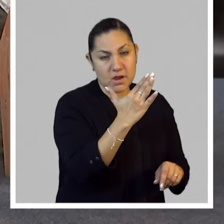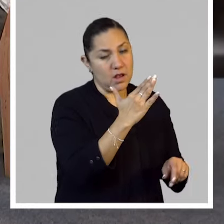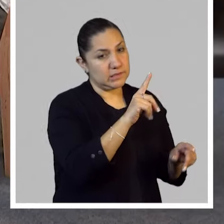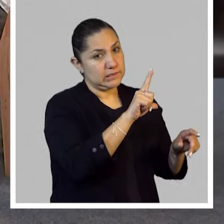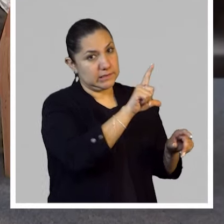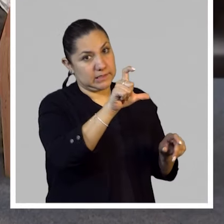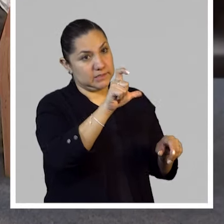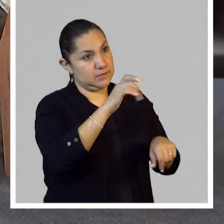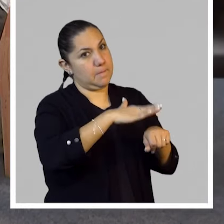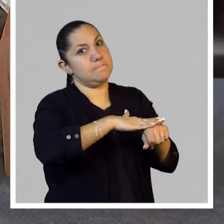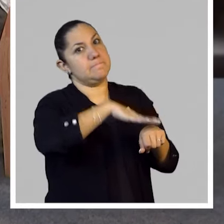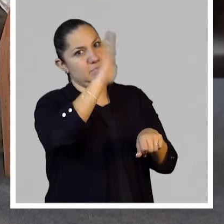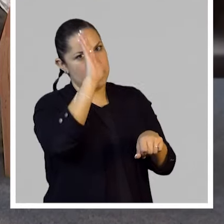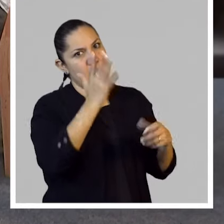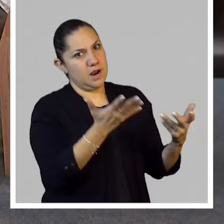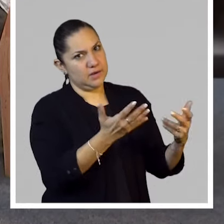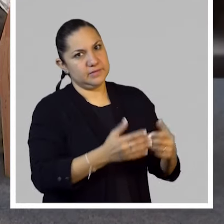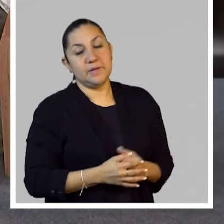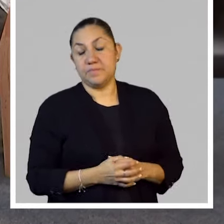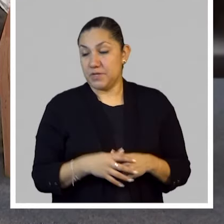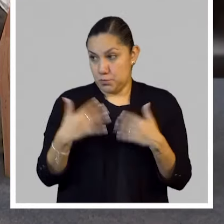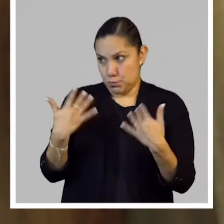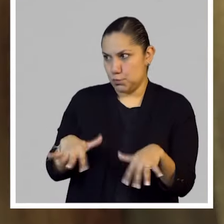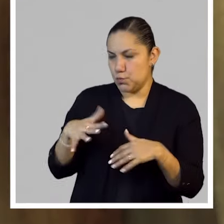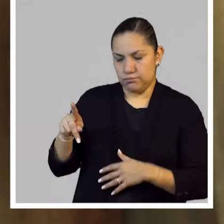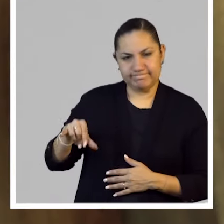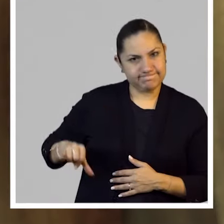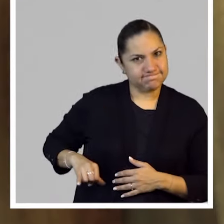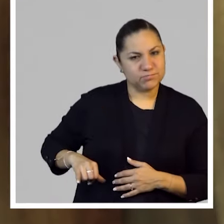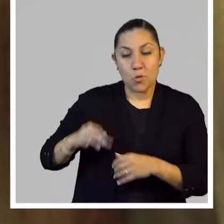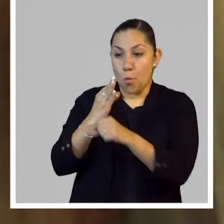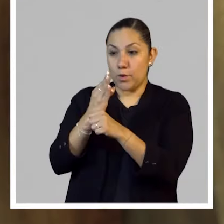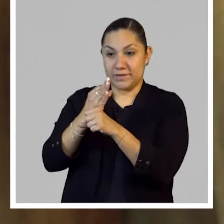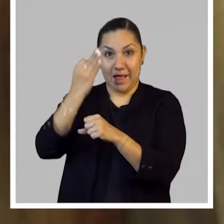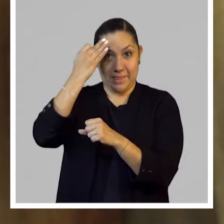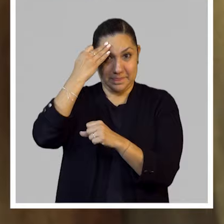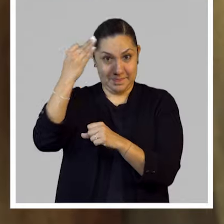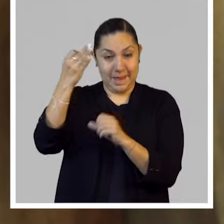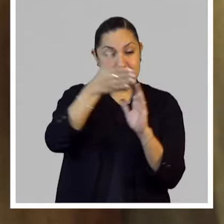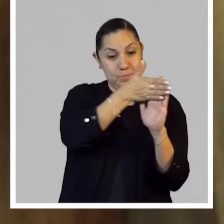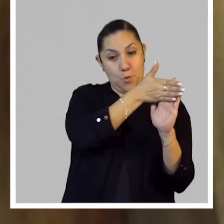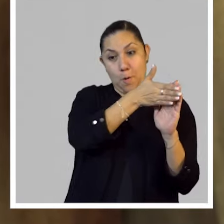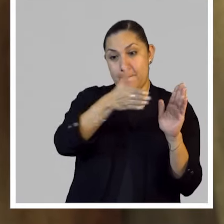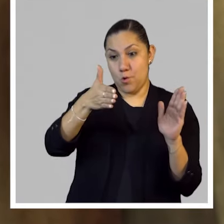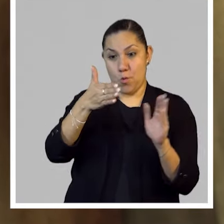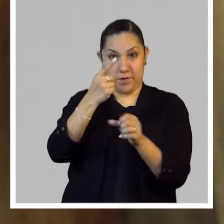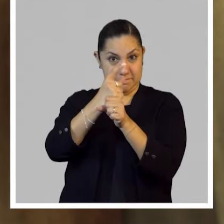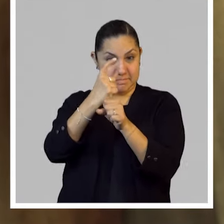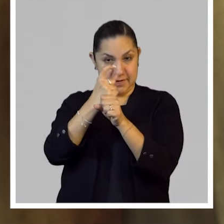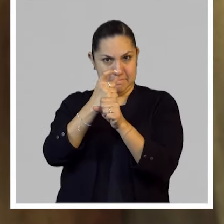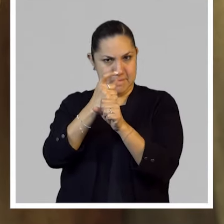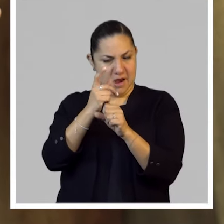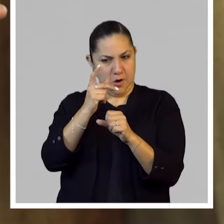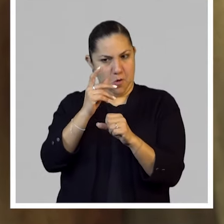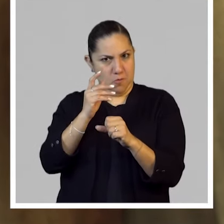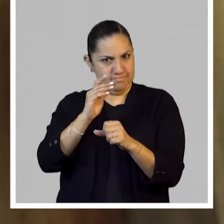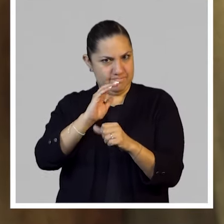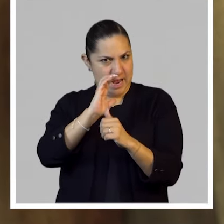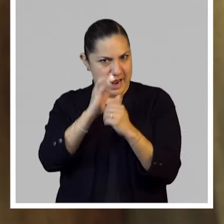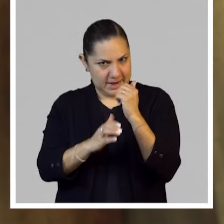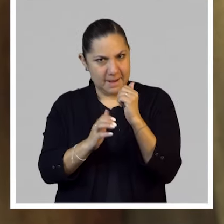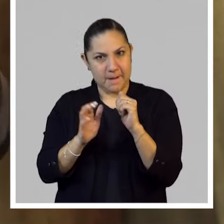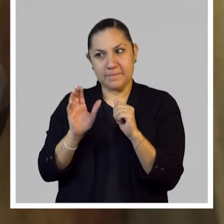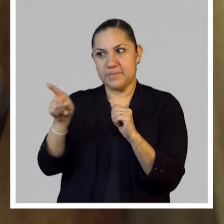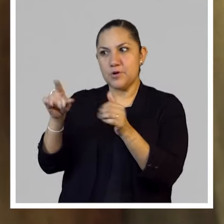tenemos más de 700. Ok. Sí. Buenísimo, pues se nos está yendo el primer bloque, entonces antes de abrir otra cuestión que nos quede